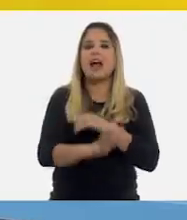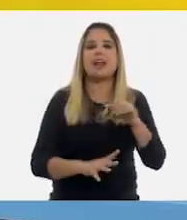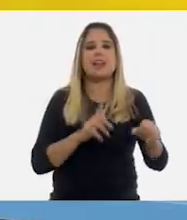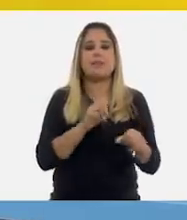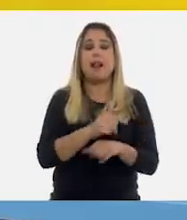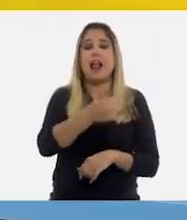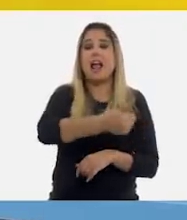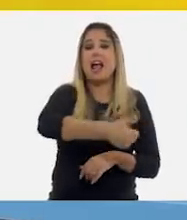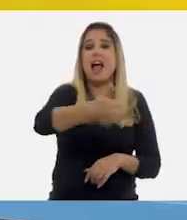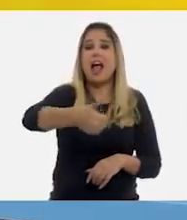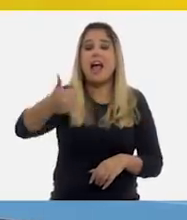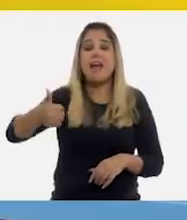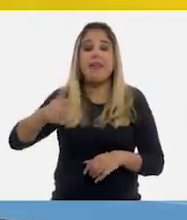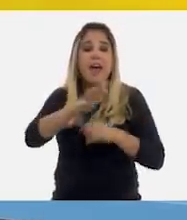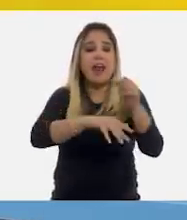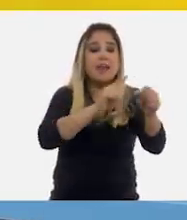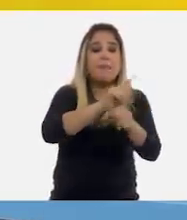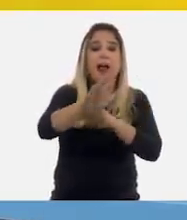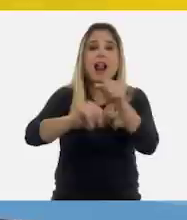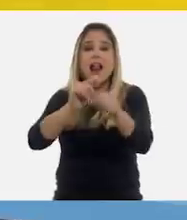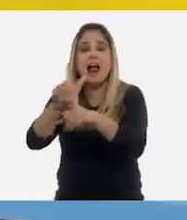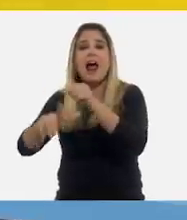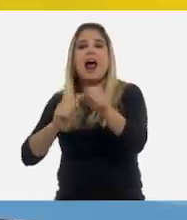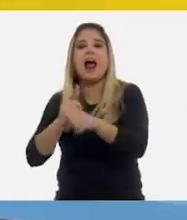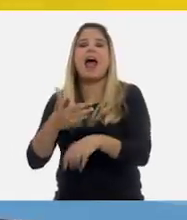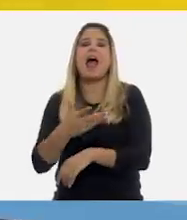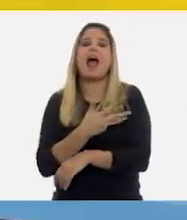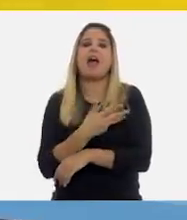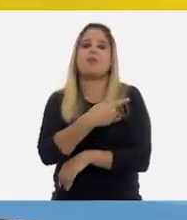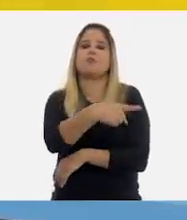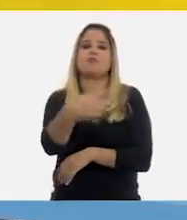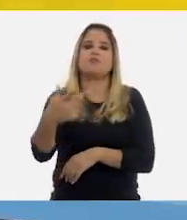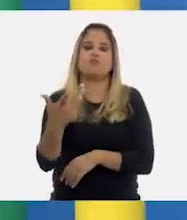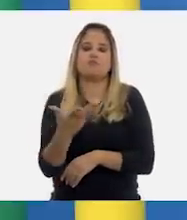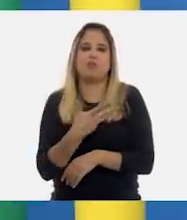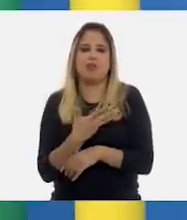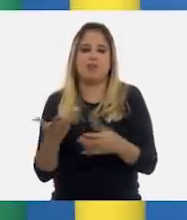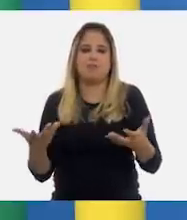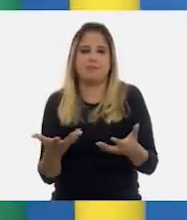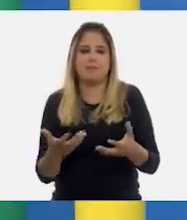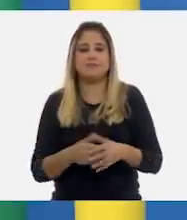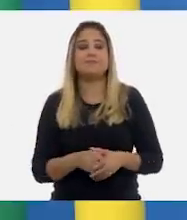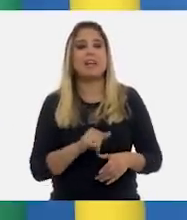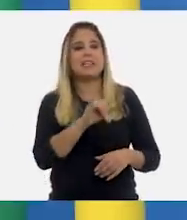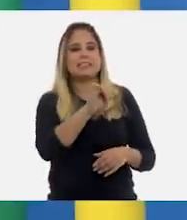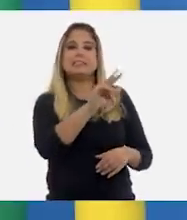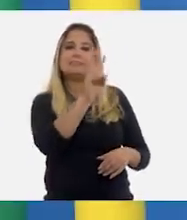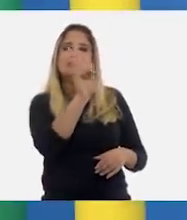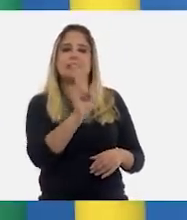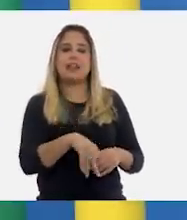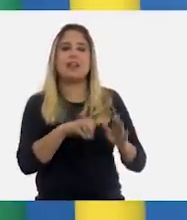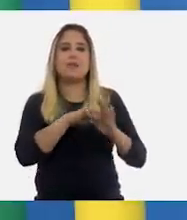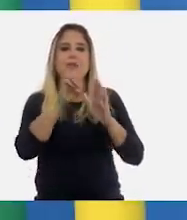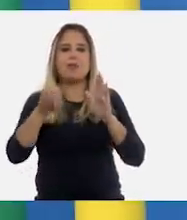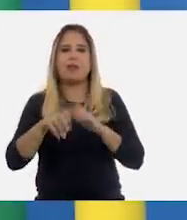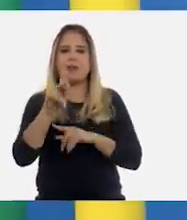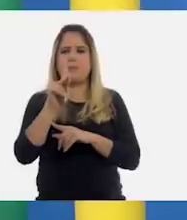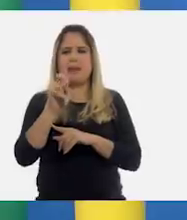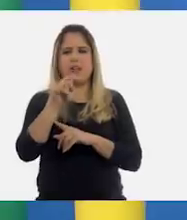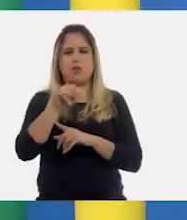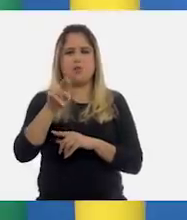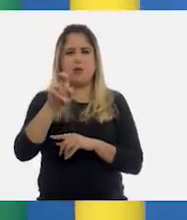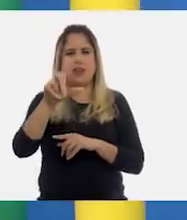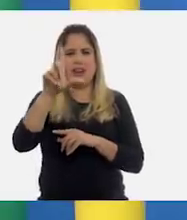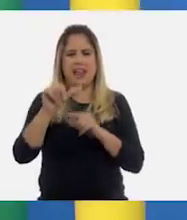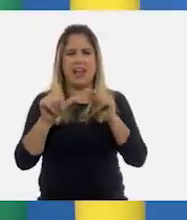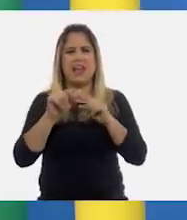Cada especie de ganado requiere ciertas condiciones, Juan Carlos. Eso es cierto, maestra. Por ejemplo, La Peñuela, que es una